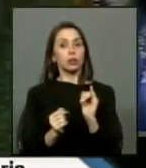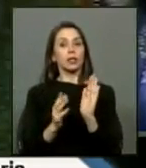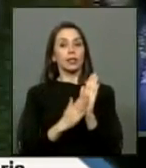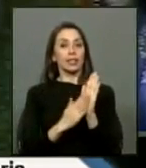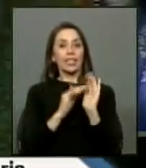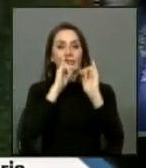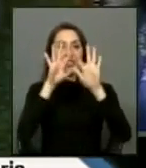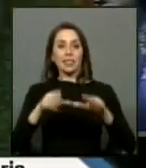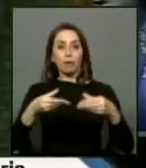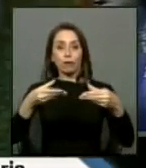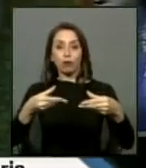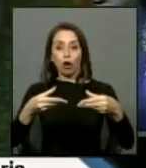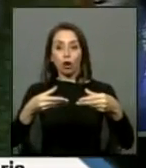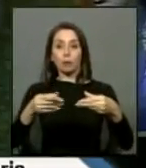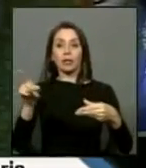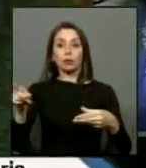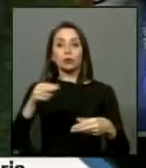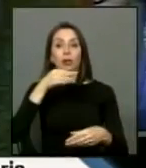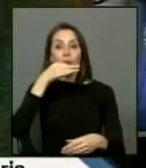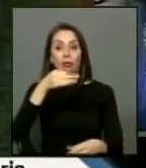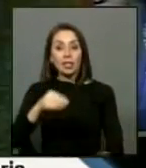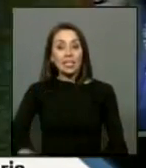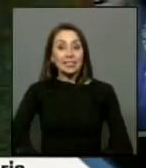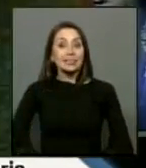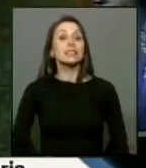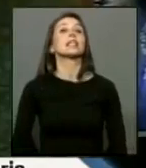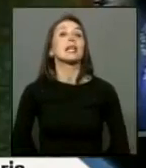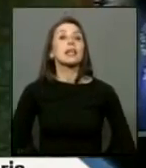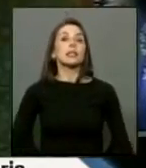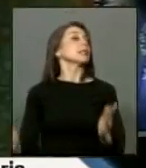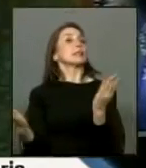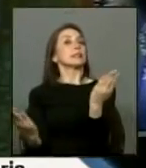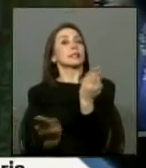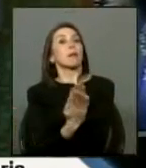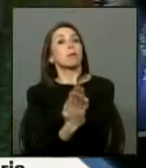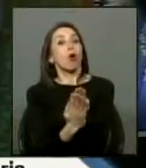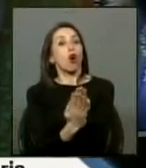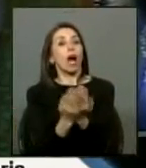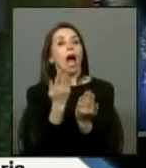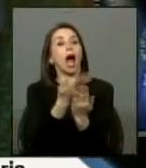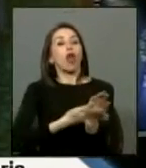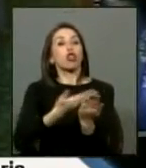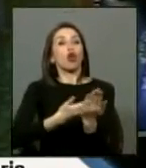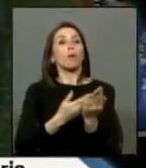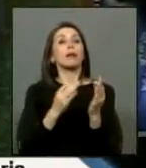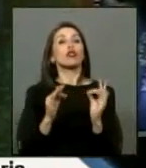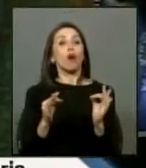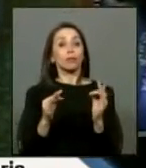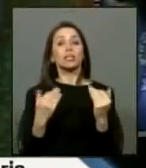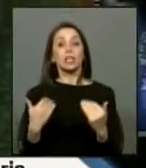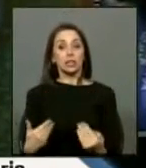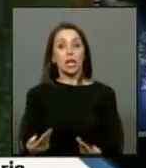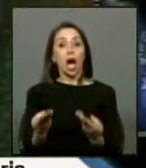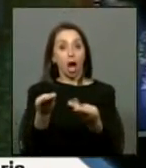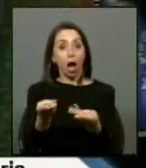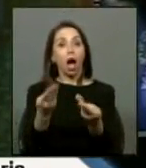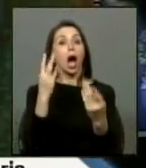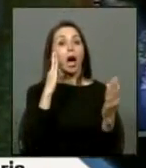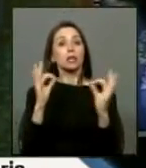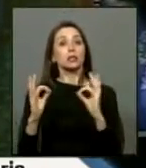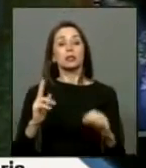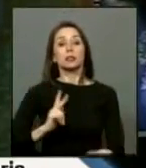informe de Marras que usted hace referencia se incluyera dentro de la documentación oficial y ya está a disposición de los señores diputados